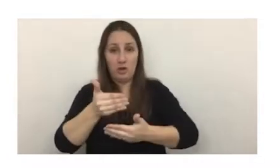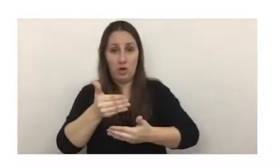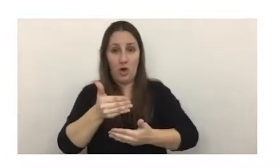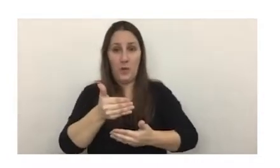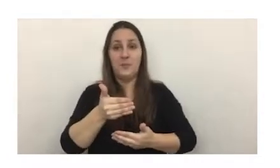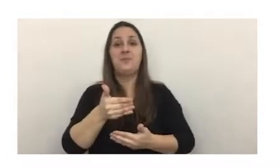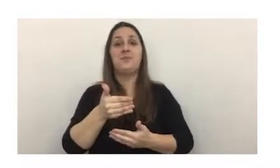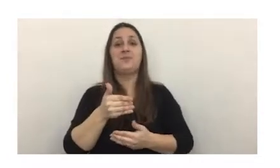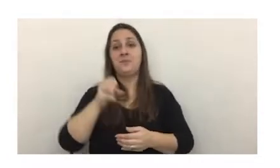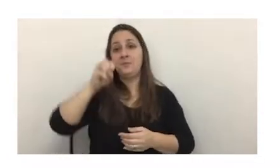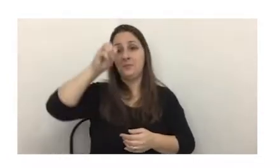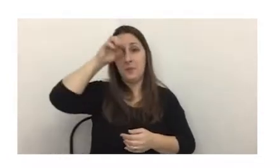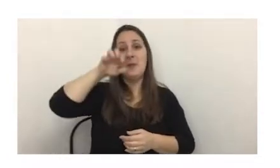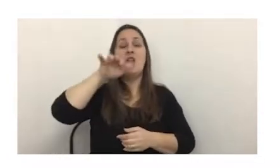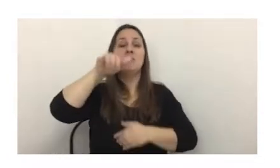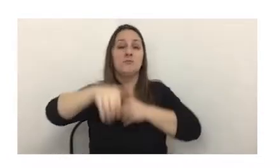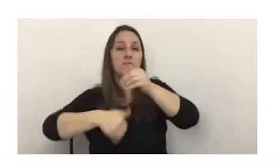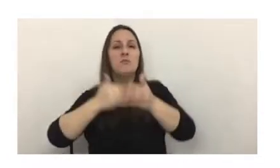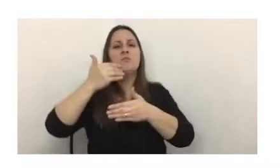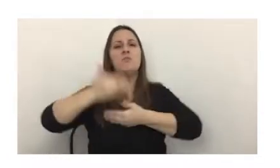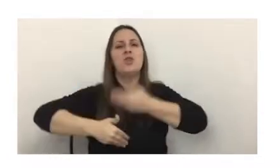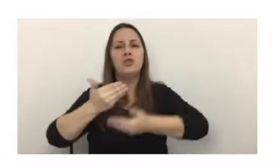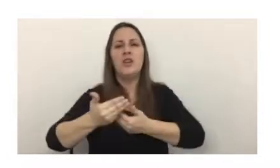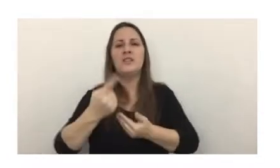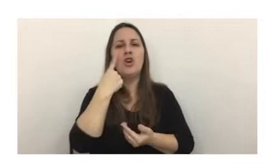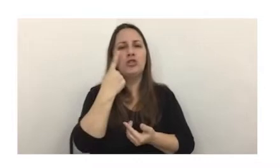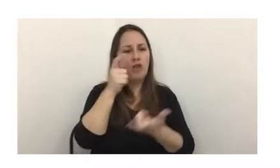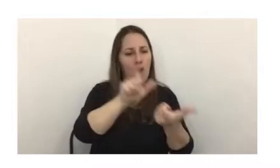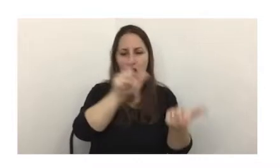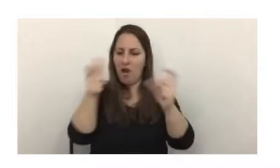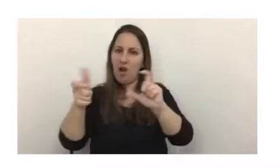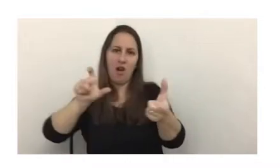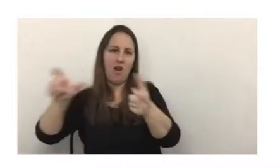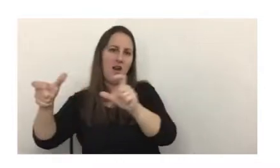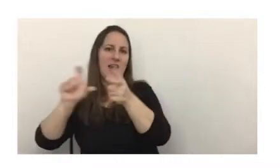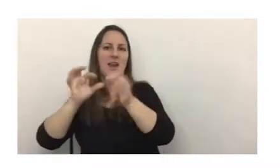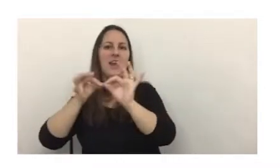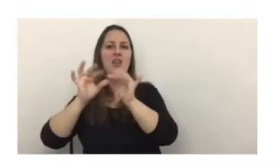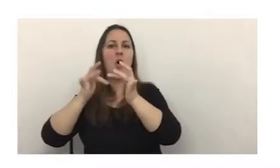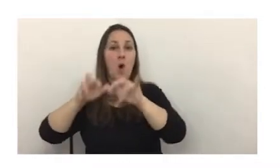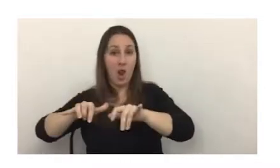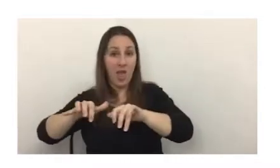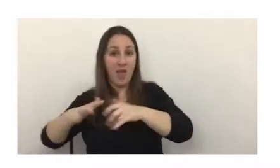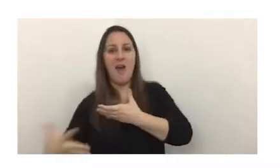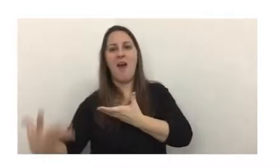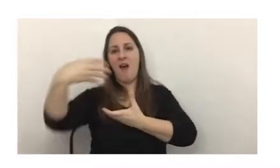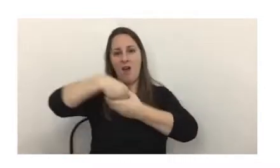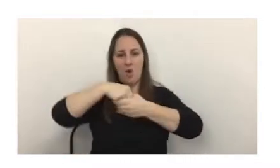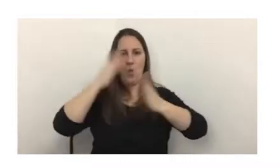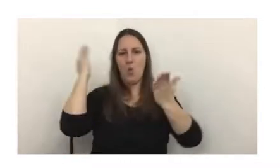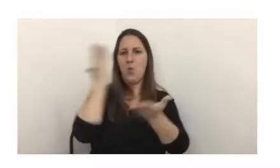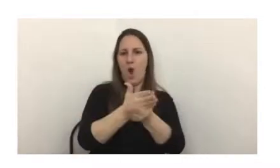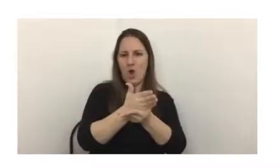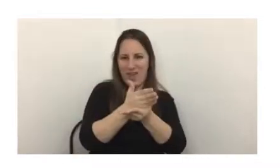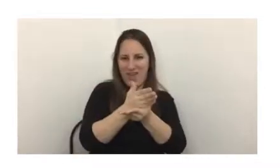los mineros procesan y verifican las transacciones de criptomonedas y las incorporan a ese bloque que pasa a